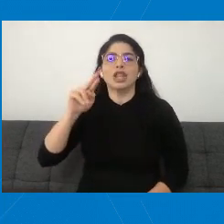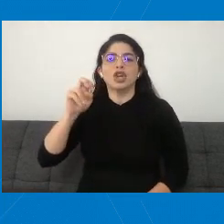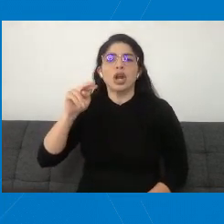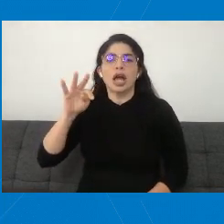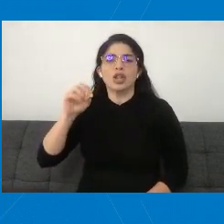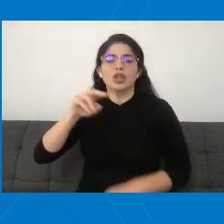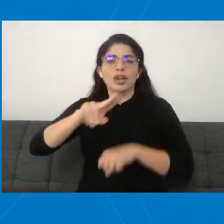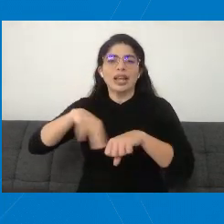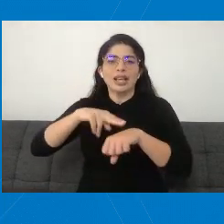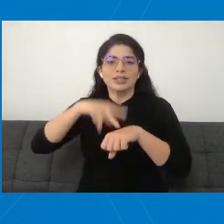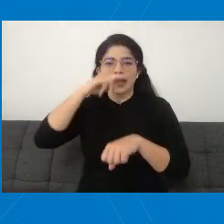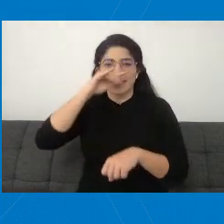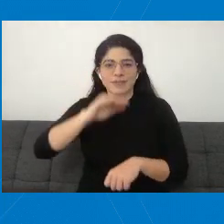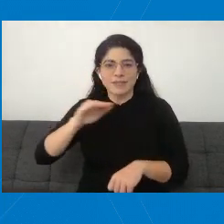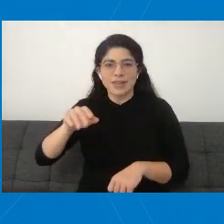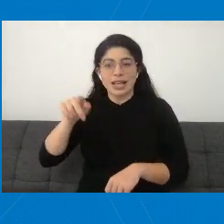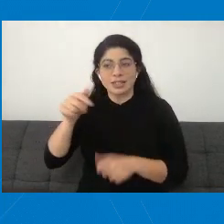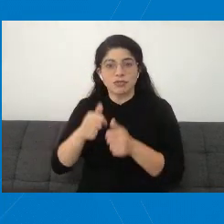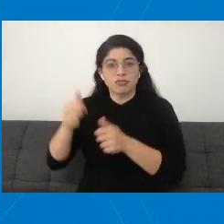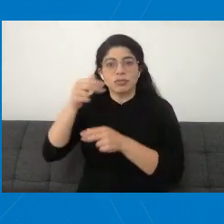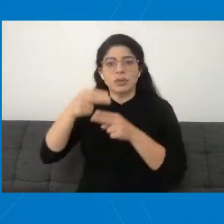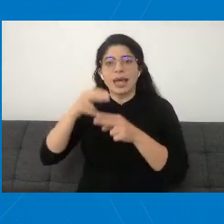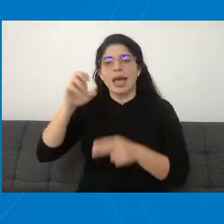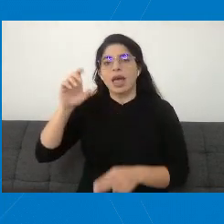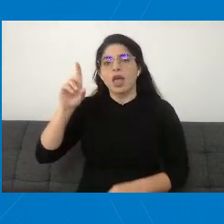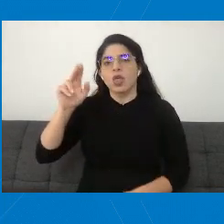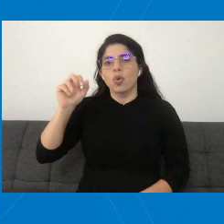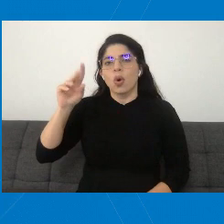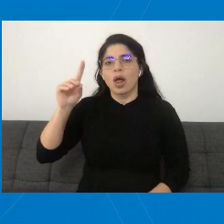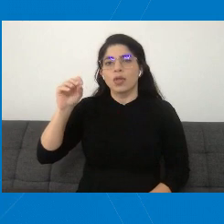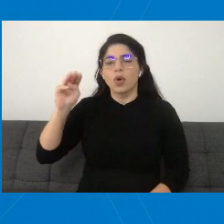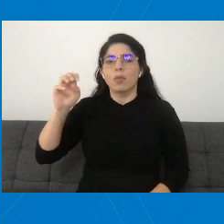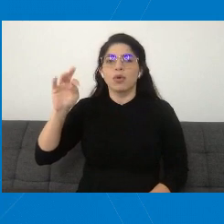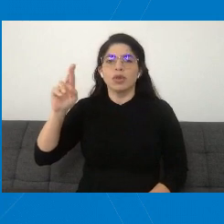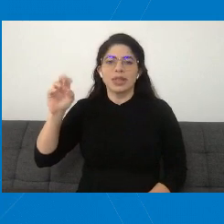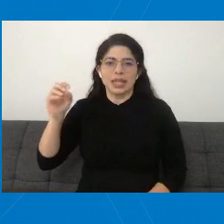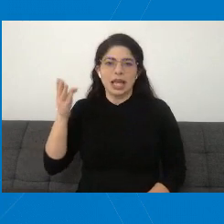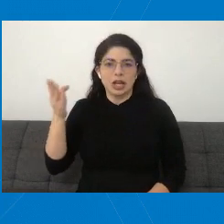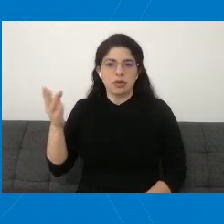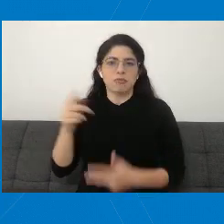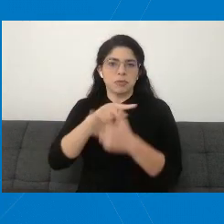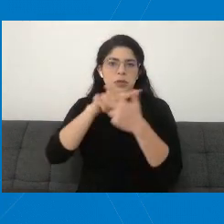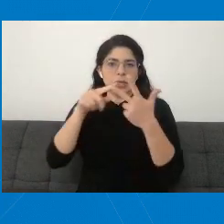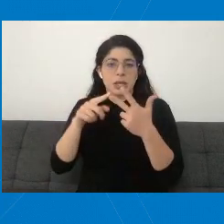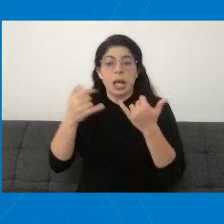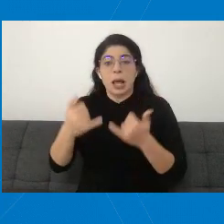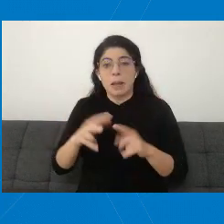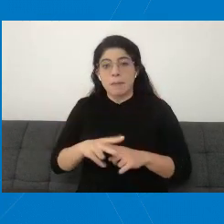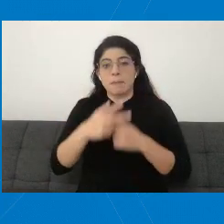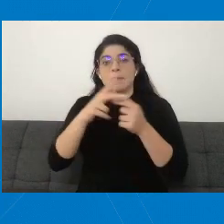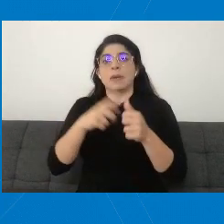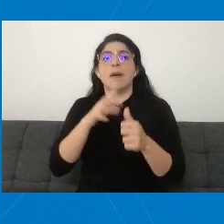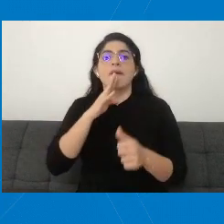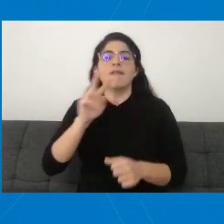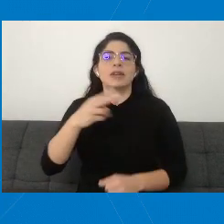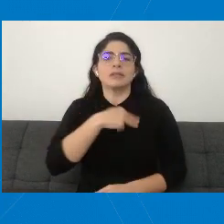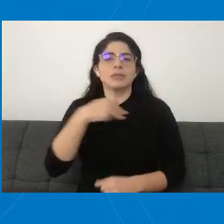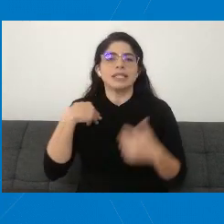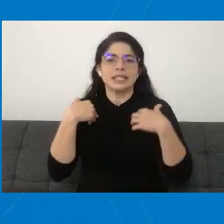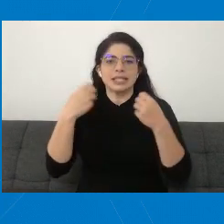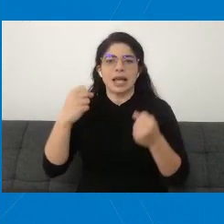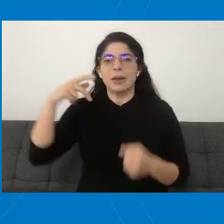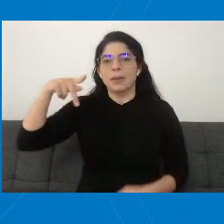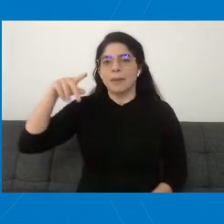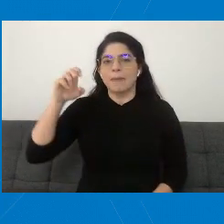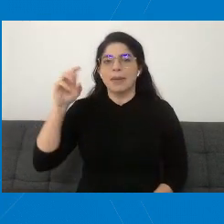Montero. Iniciamos con una pequeña introducción por parte del Viceministro de Salud, el doctor Pedro González.